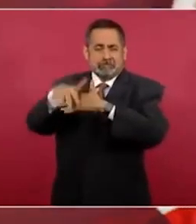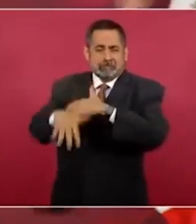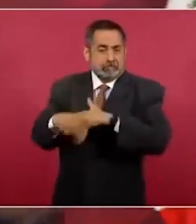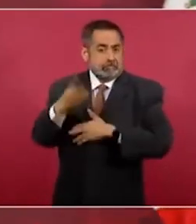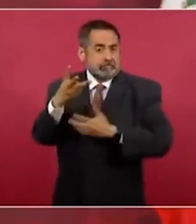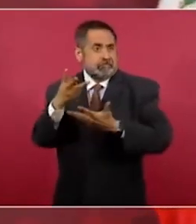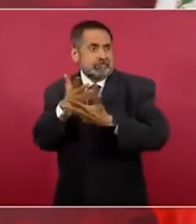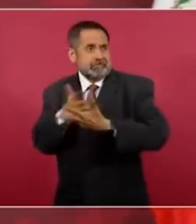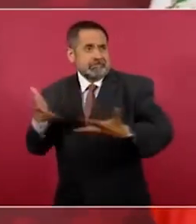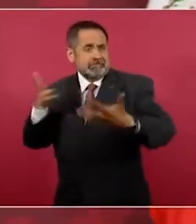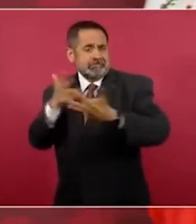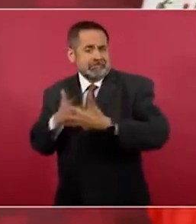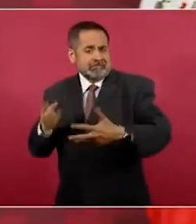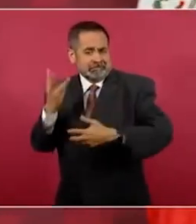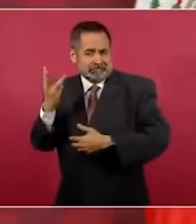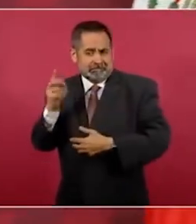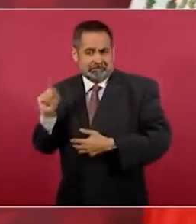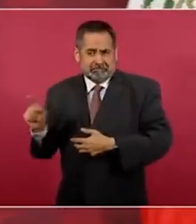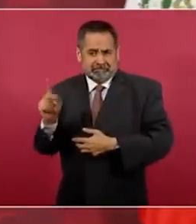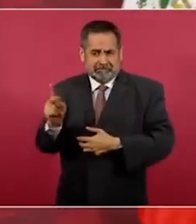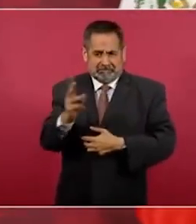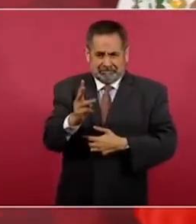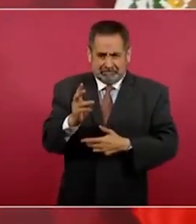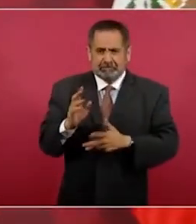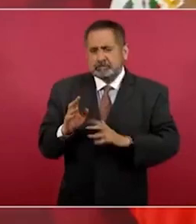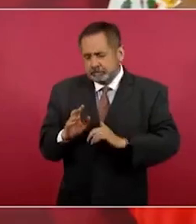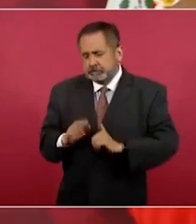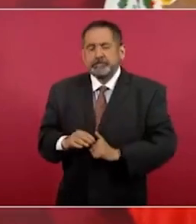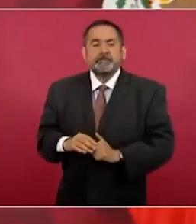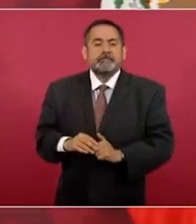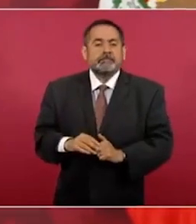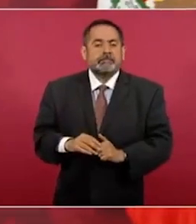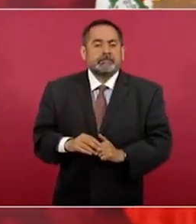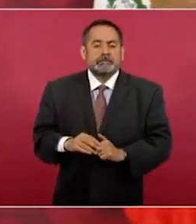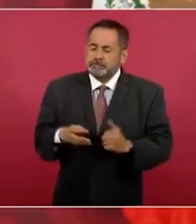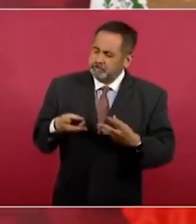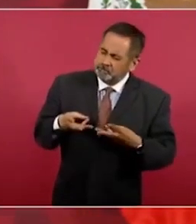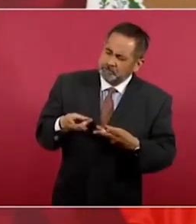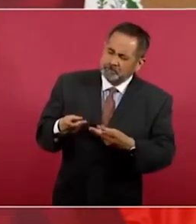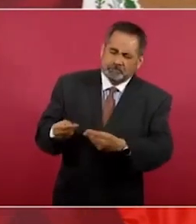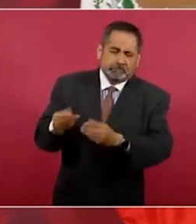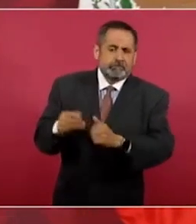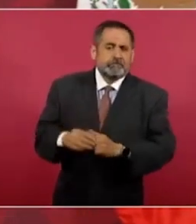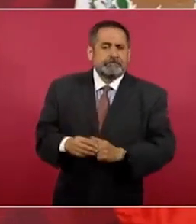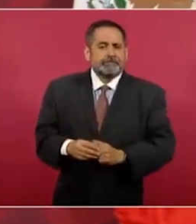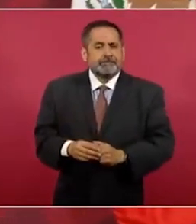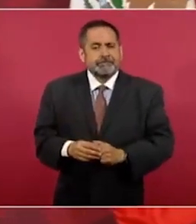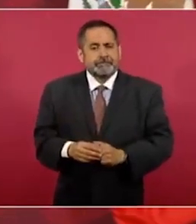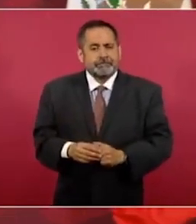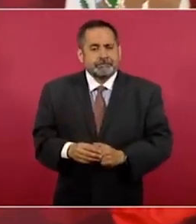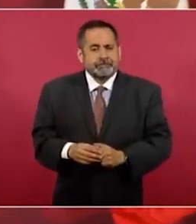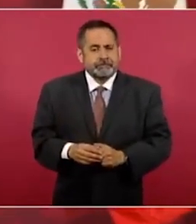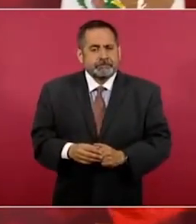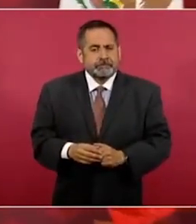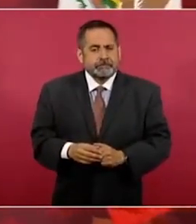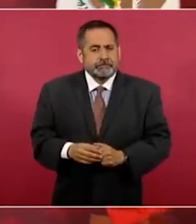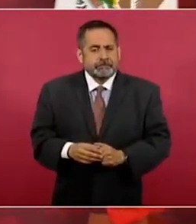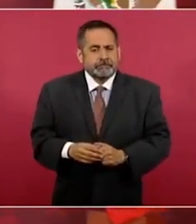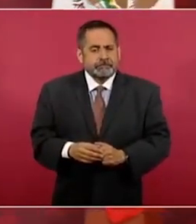presas para